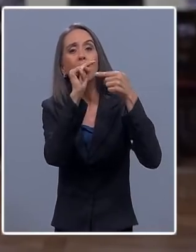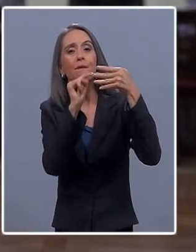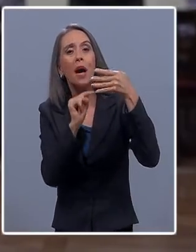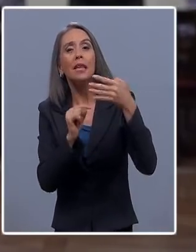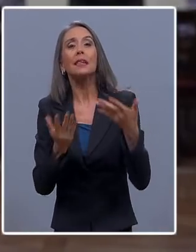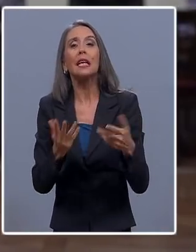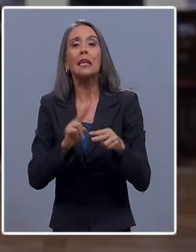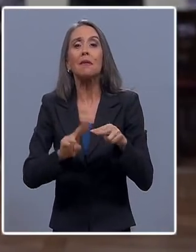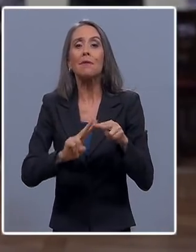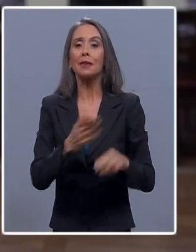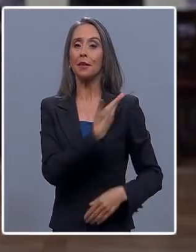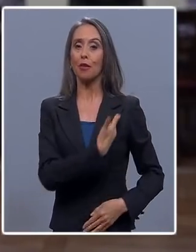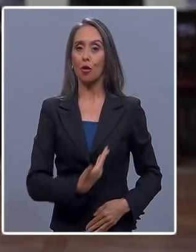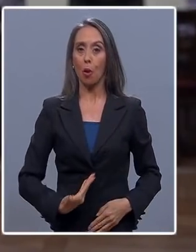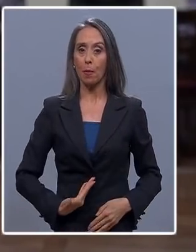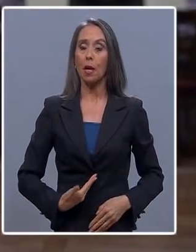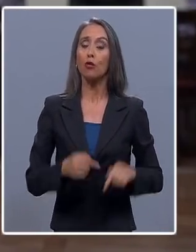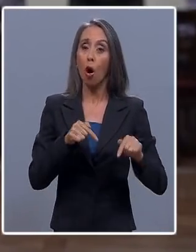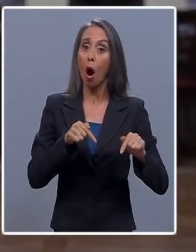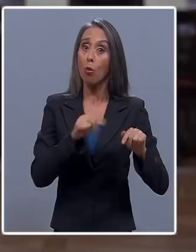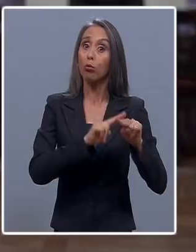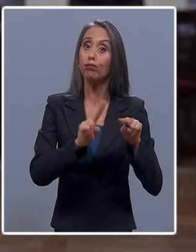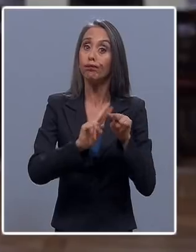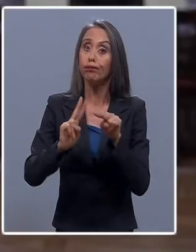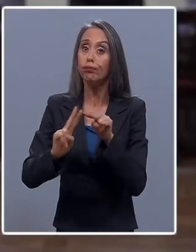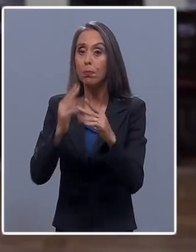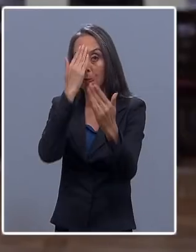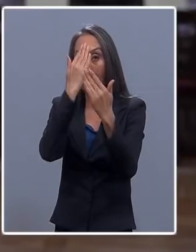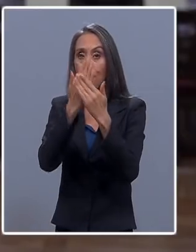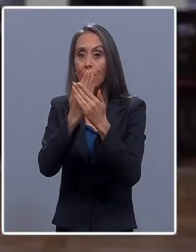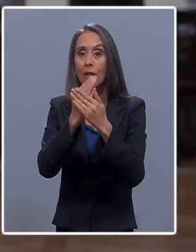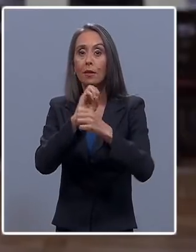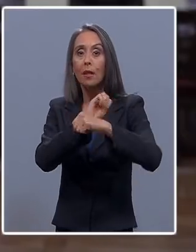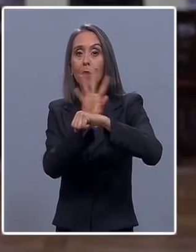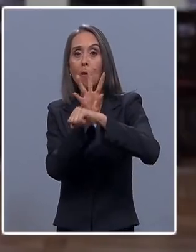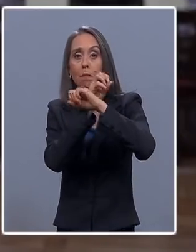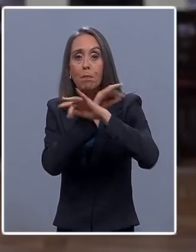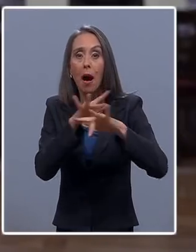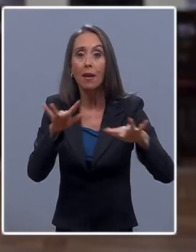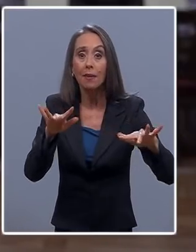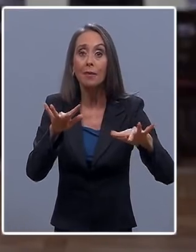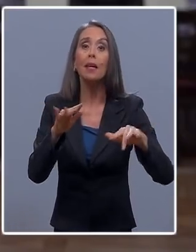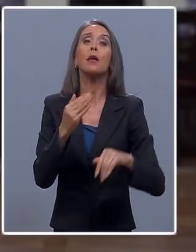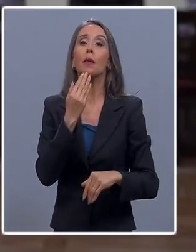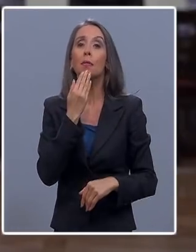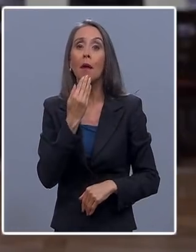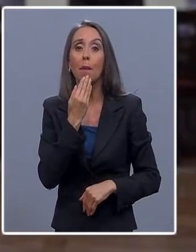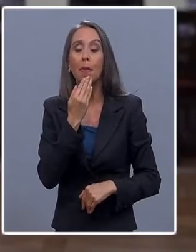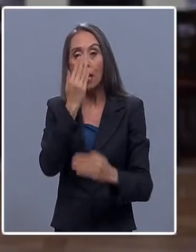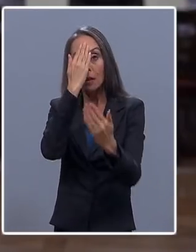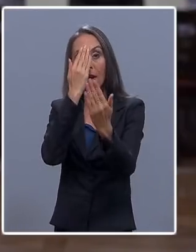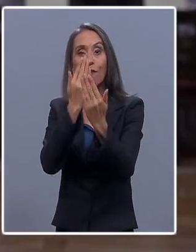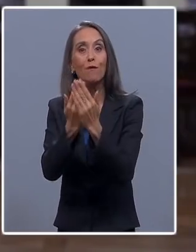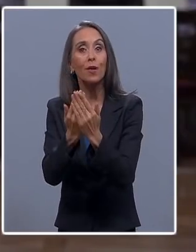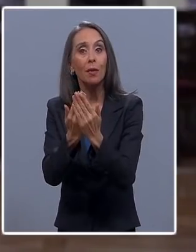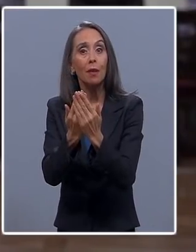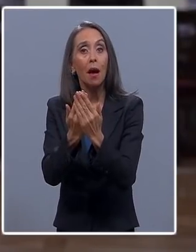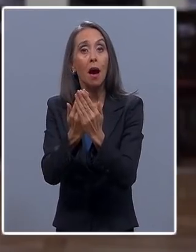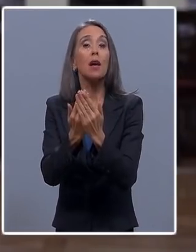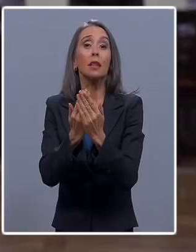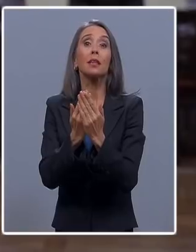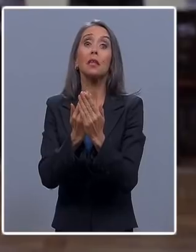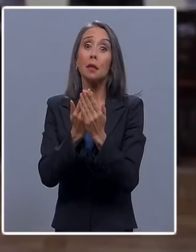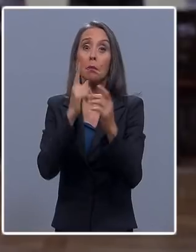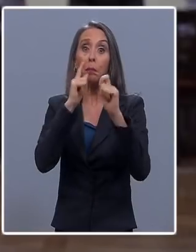las acciones que el gobierno está tomando para enfrentar la pandemia del coronavirus y también para enfrentar la amenaza de la